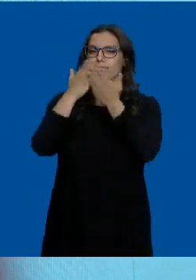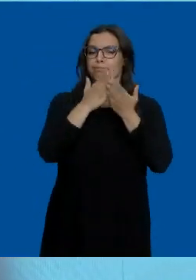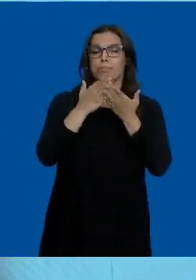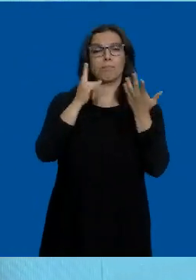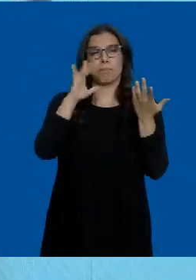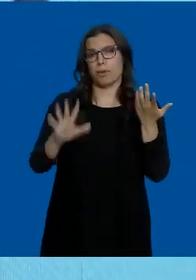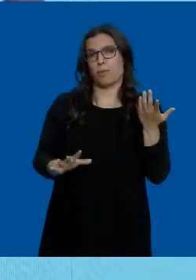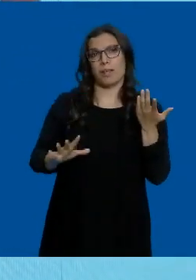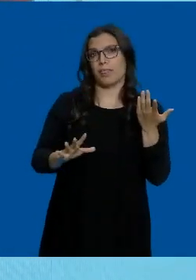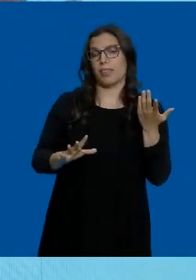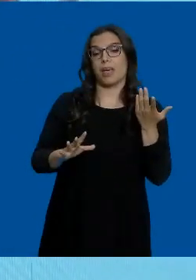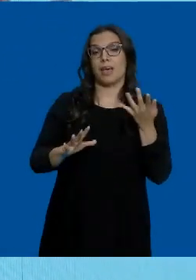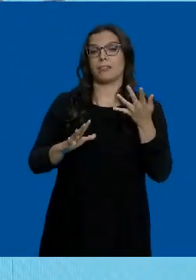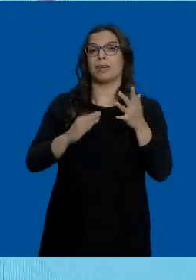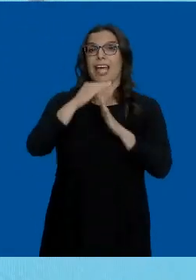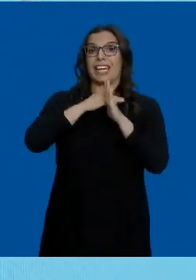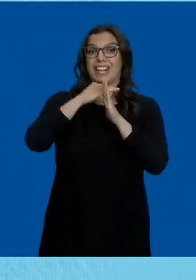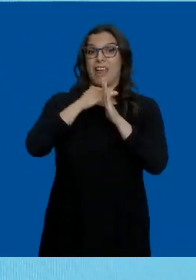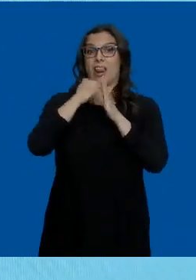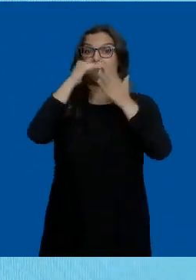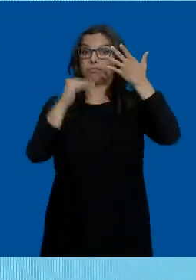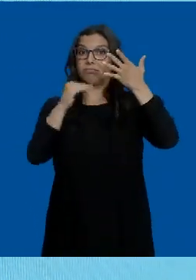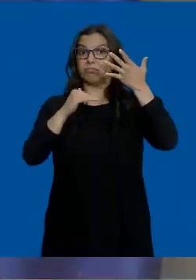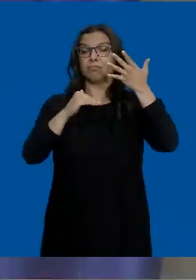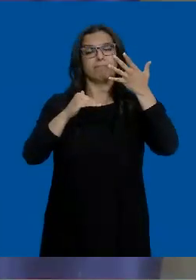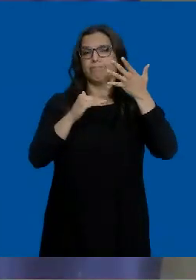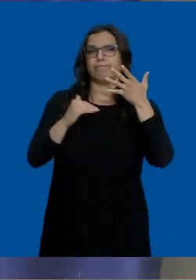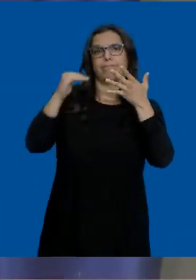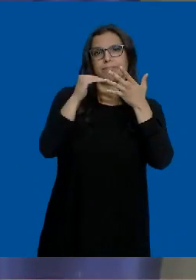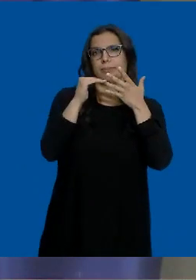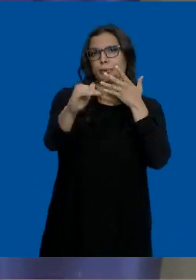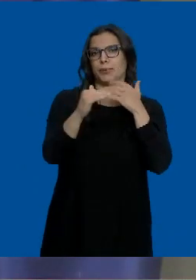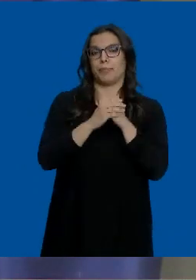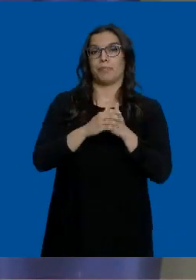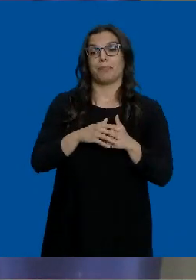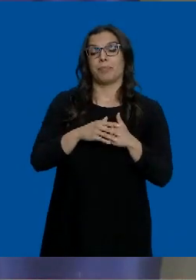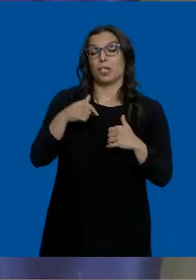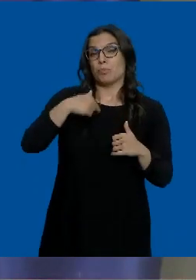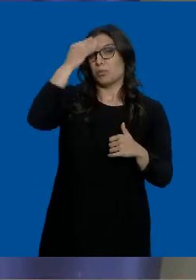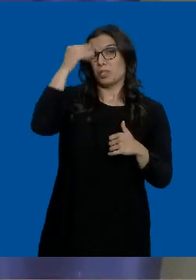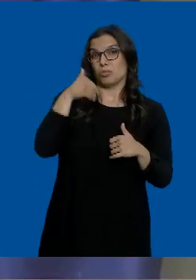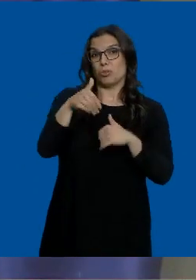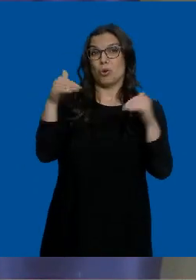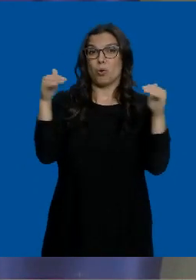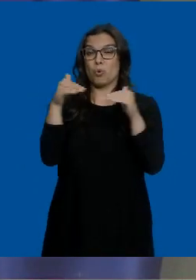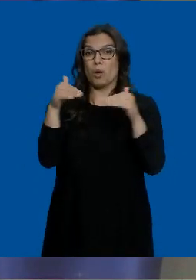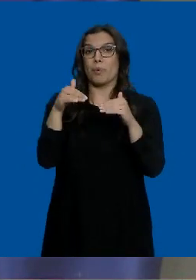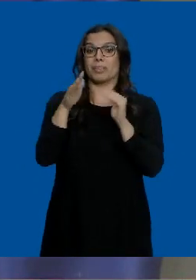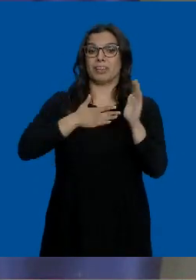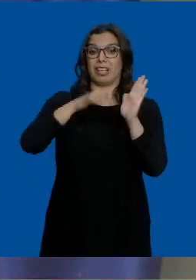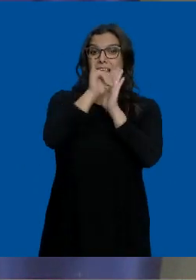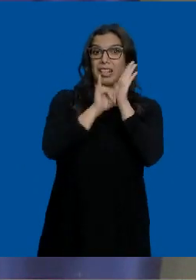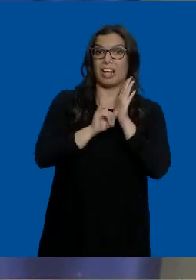indicar que Castilla y León no bajará de nivel. Este jueves no creo que nuestros indicadores